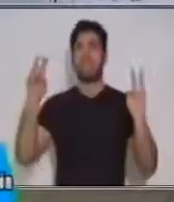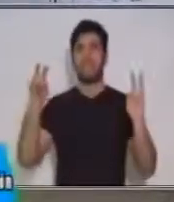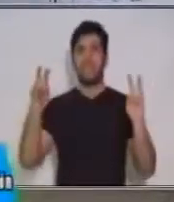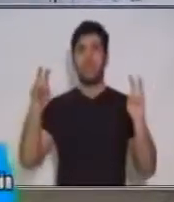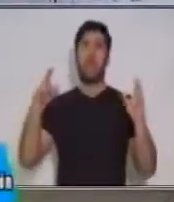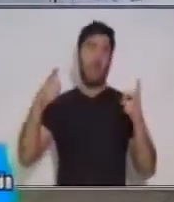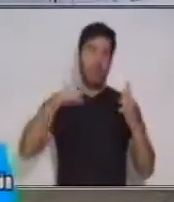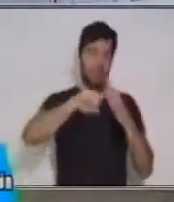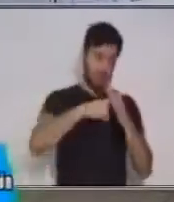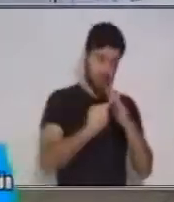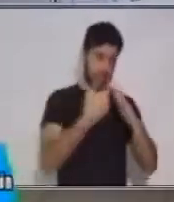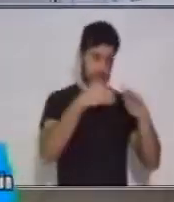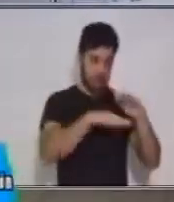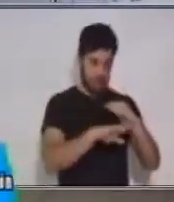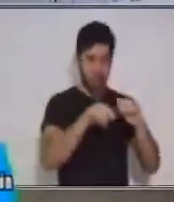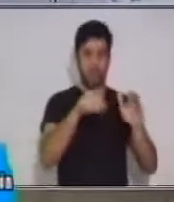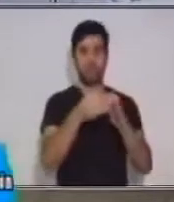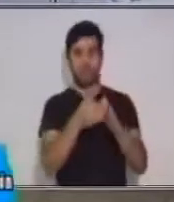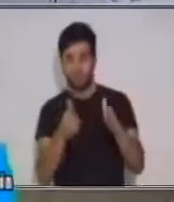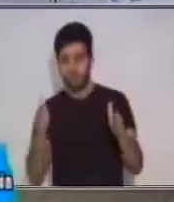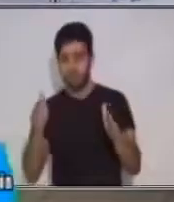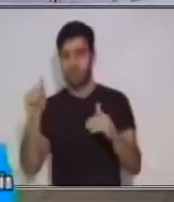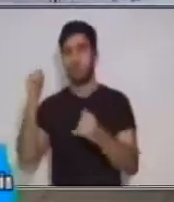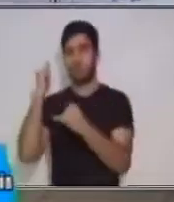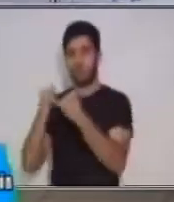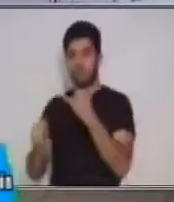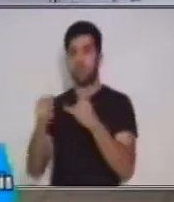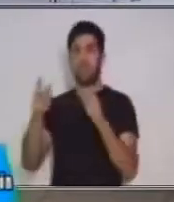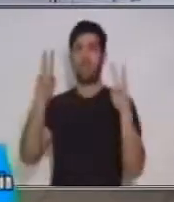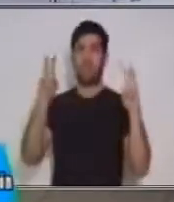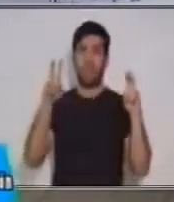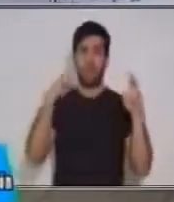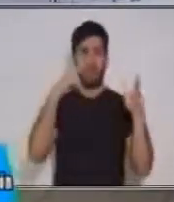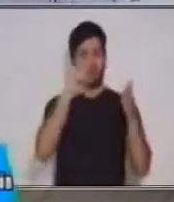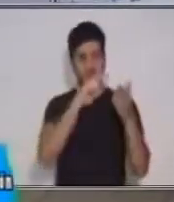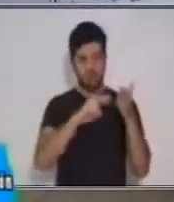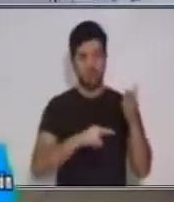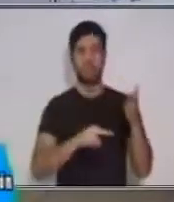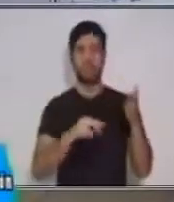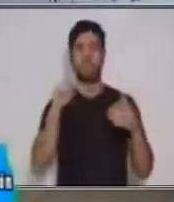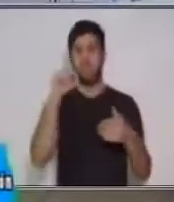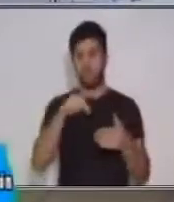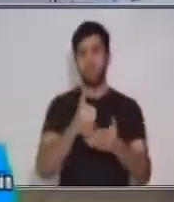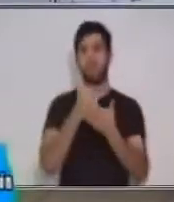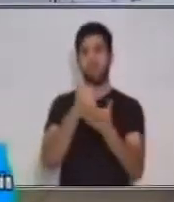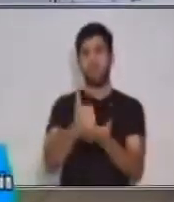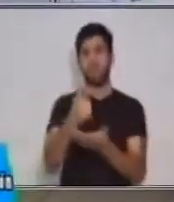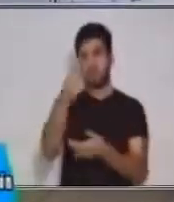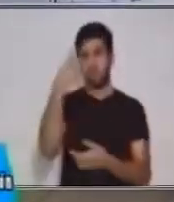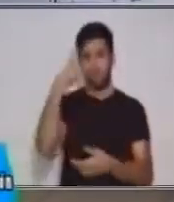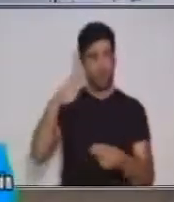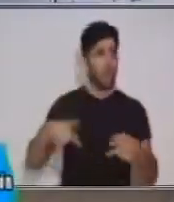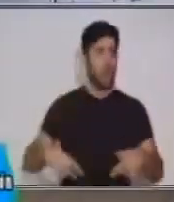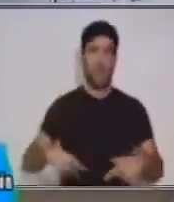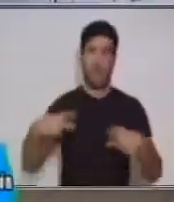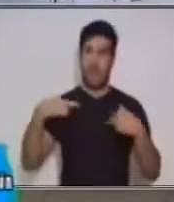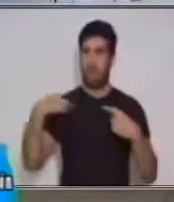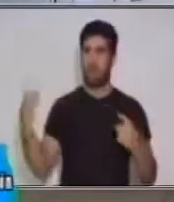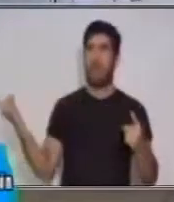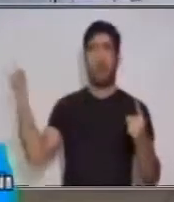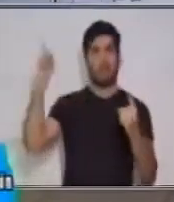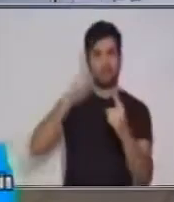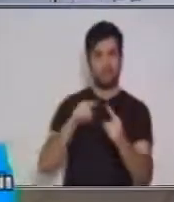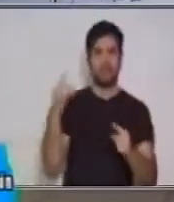introducción, desarrollo y conclusión. Esto te ayudará para toda tu vida, hasta la